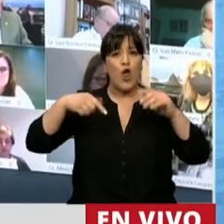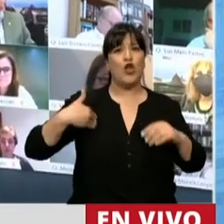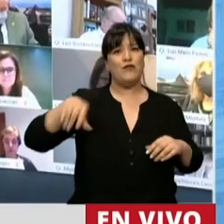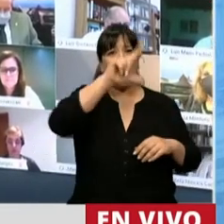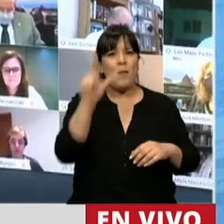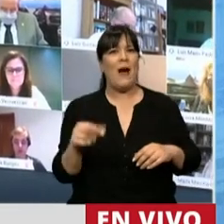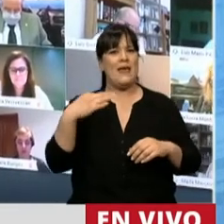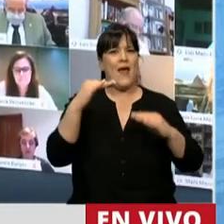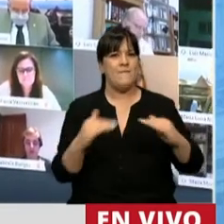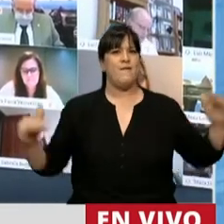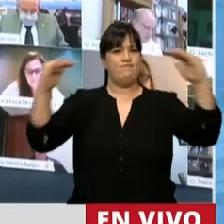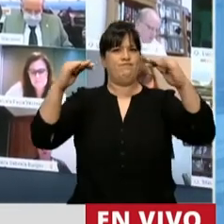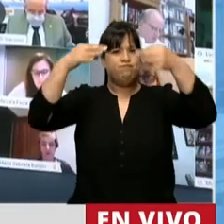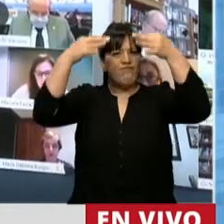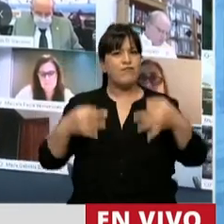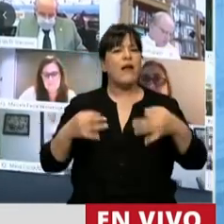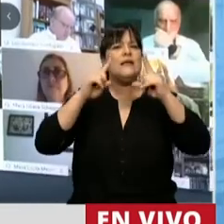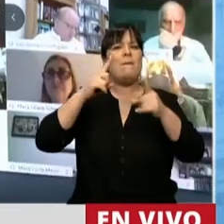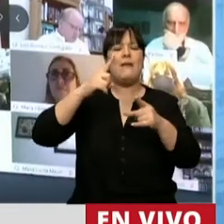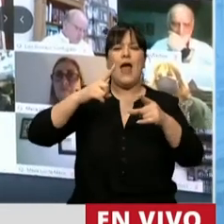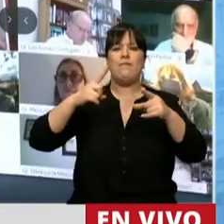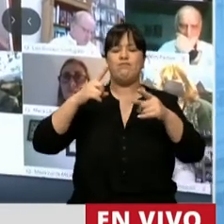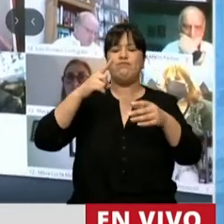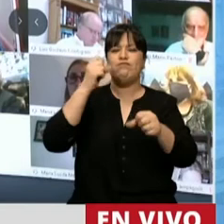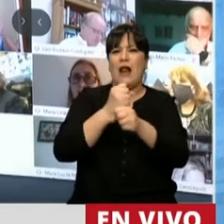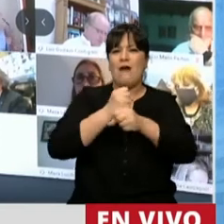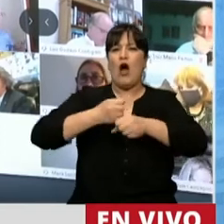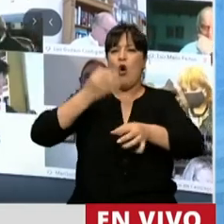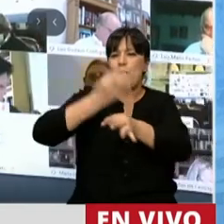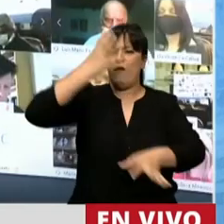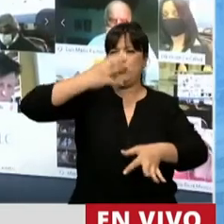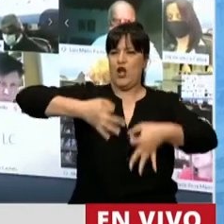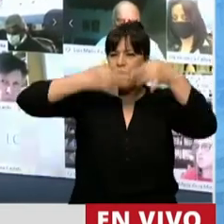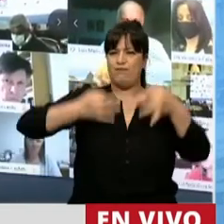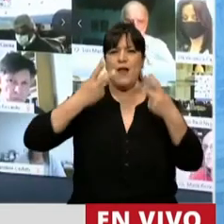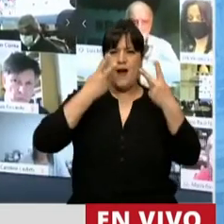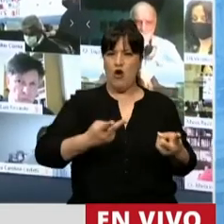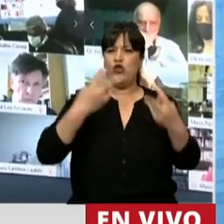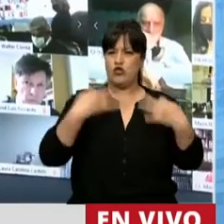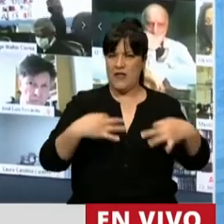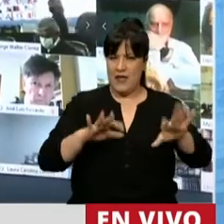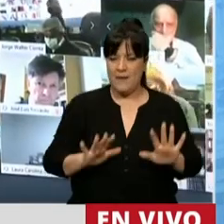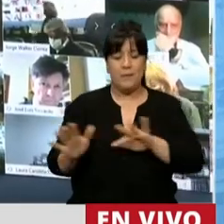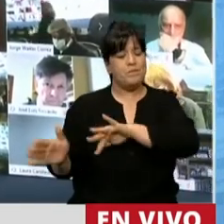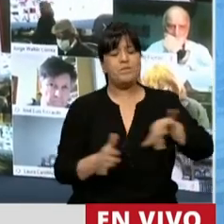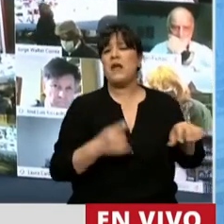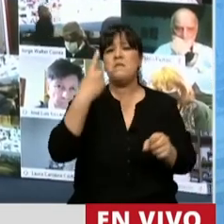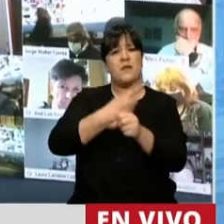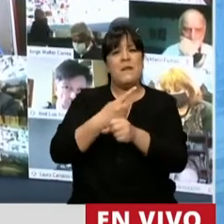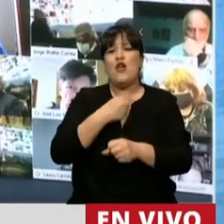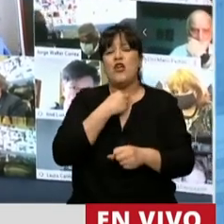se jerarquice y se regule su ejercicio profesional. Quiero antes que nada agradecer a muchos